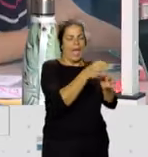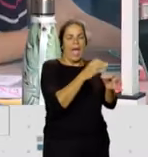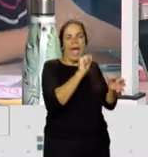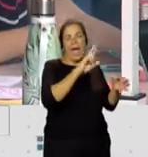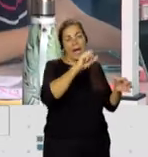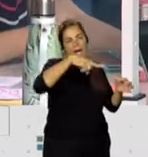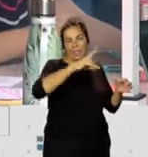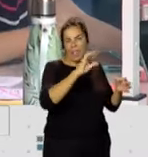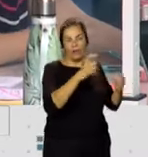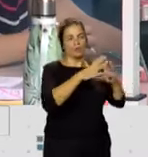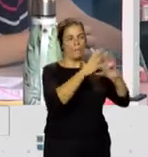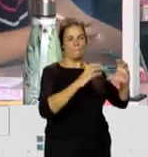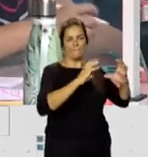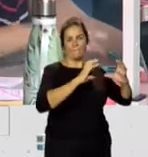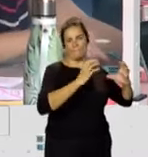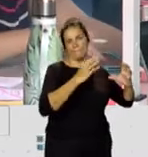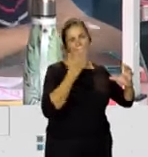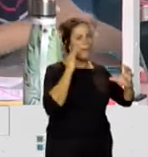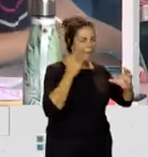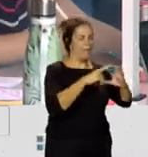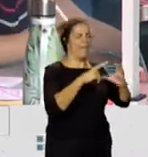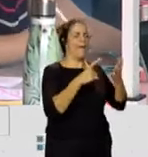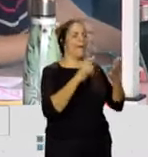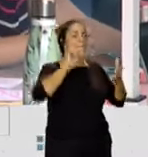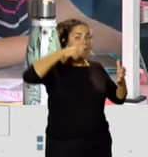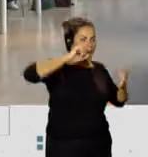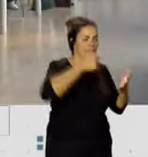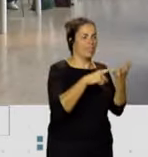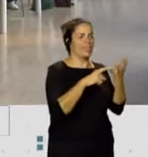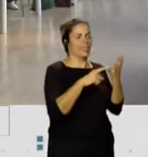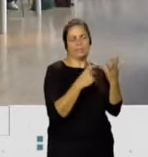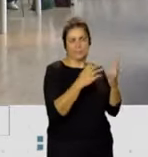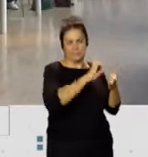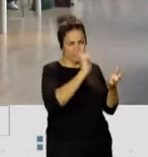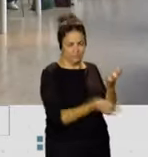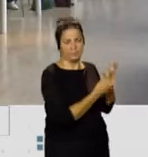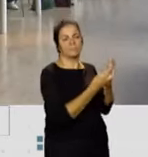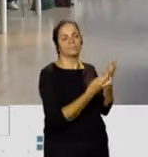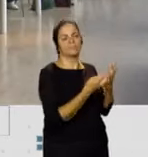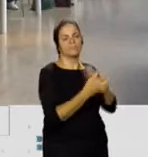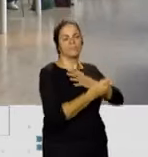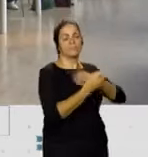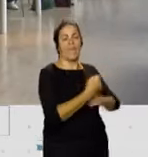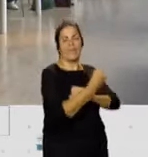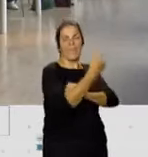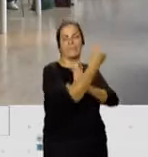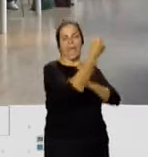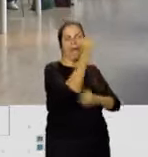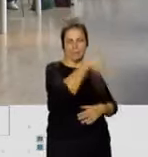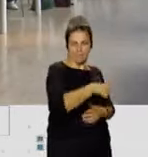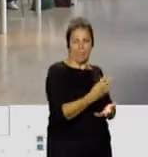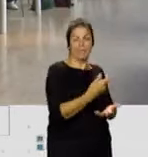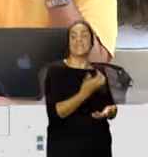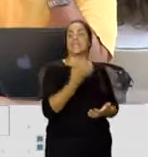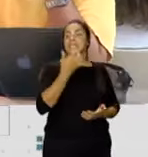colores vivos, las espinacas, verde oscuro, etc. Y luego, ya que hablamos del oxígeno, hacer también intervalos de respiración profunda.